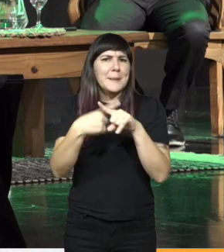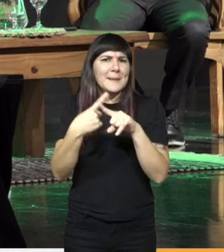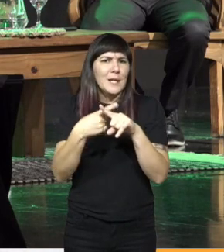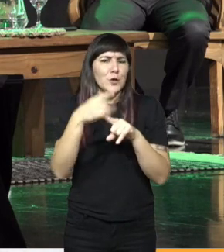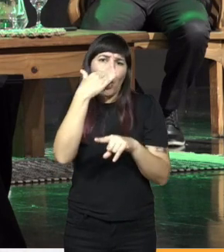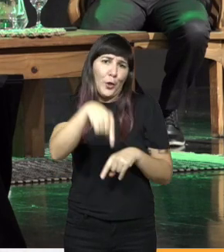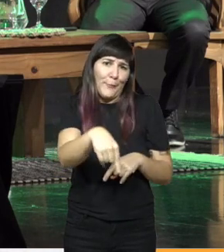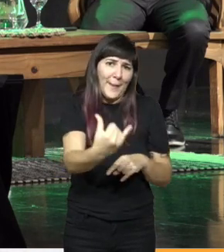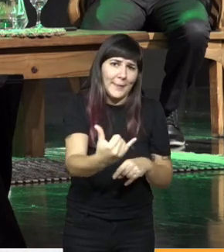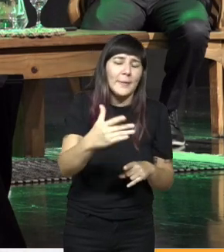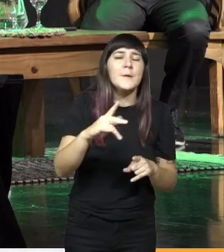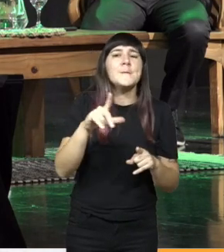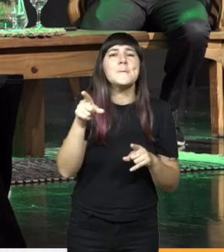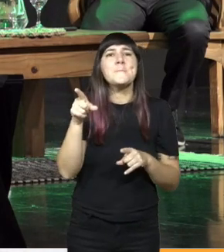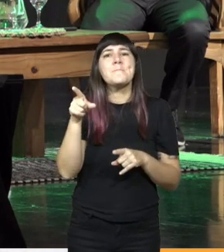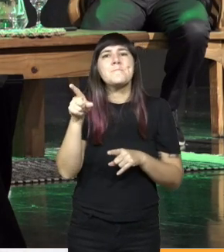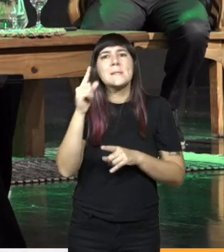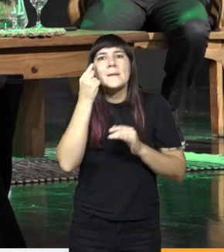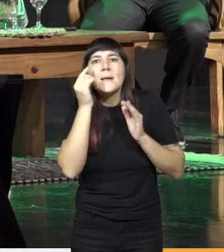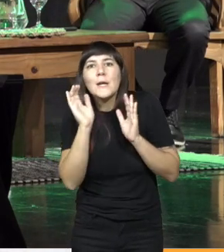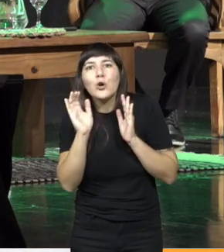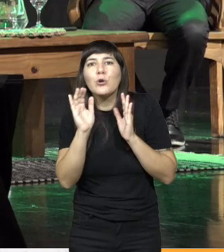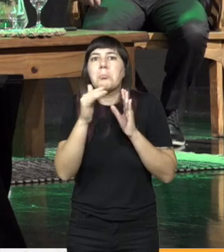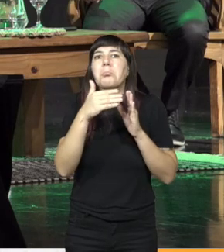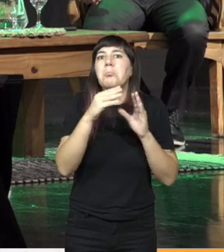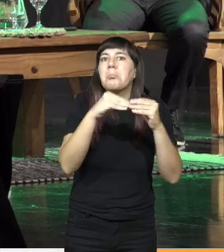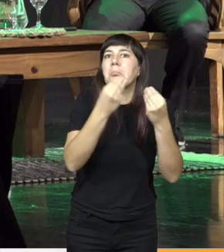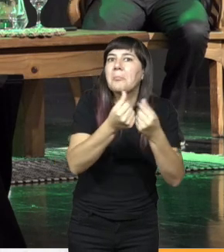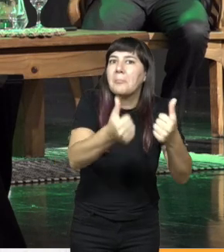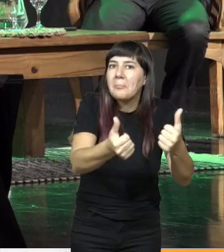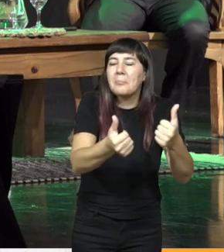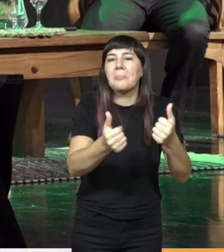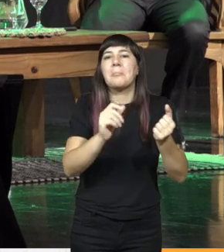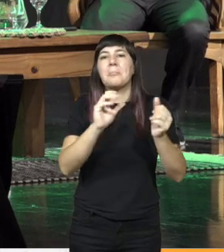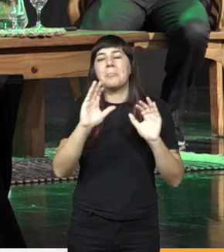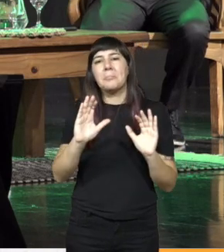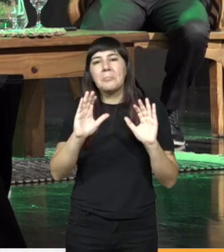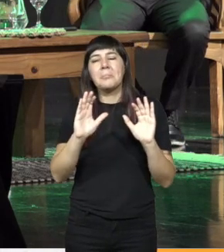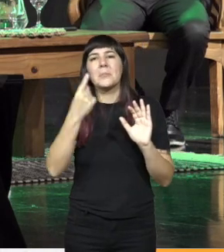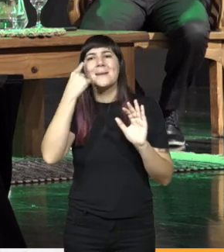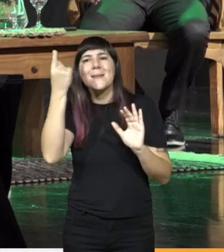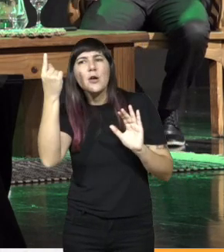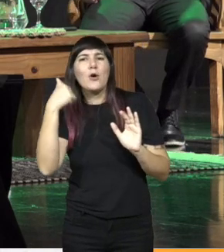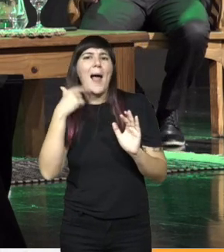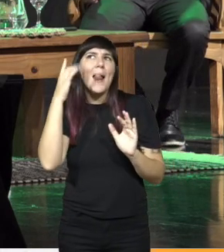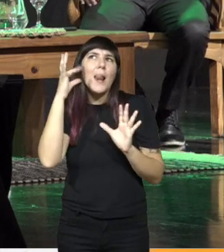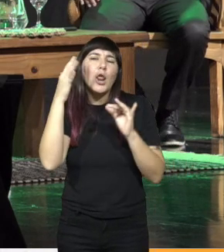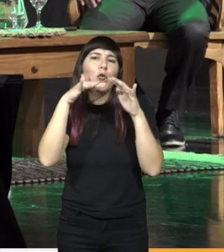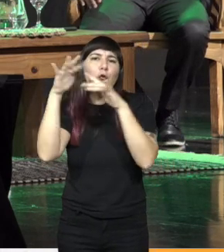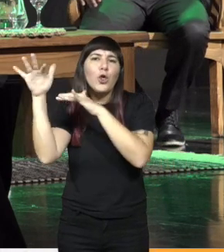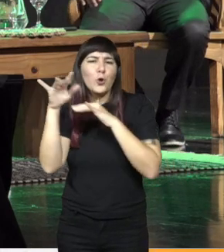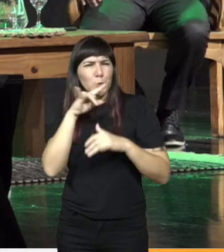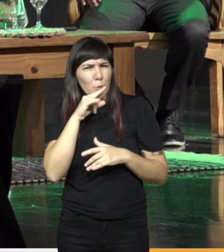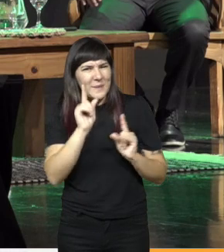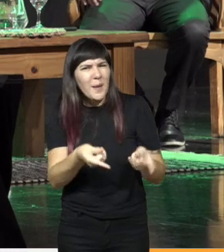y que está creo que resultando bien creo que por ahí escuché algo de que Tucumán